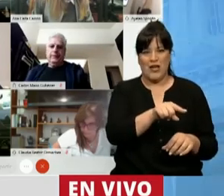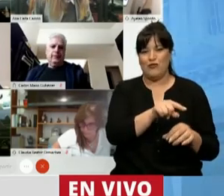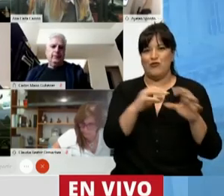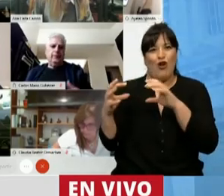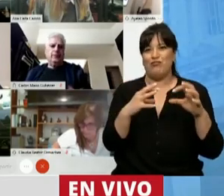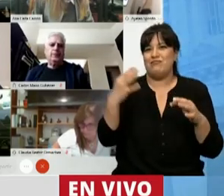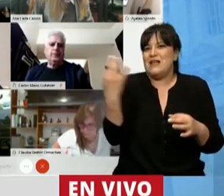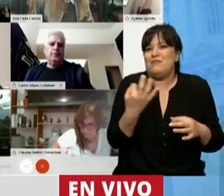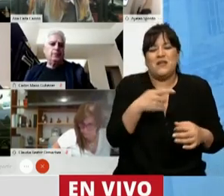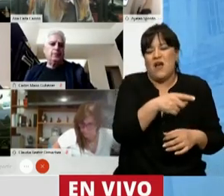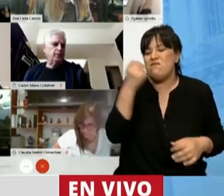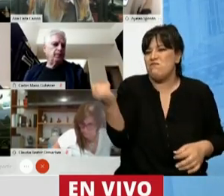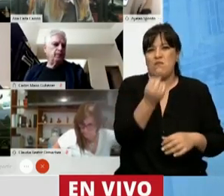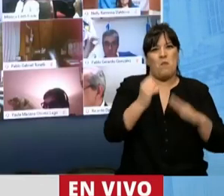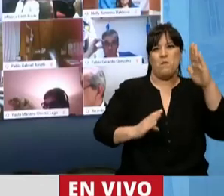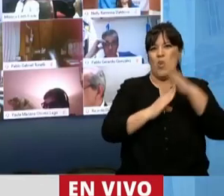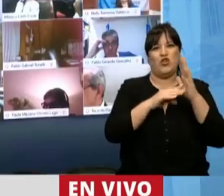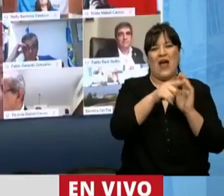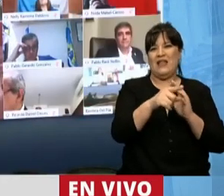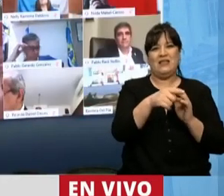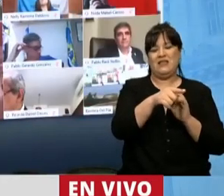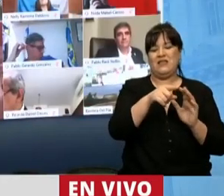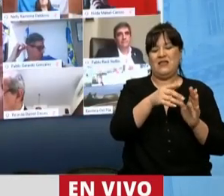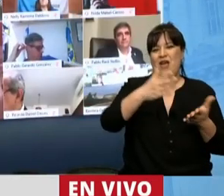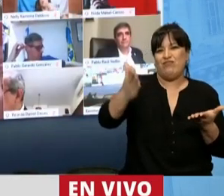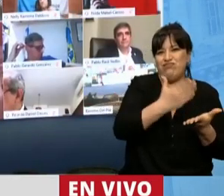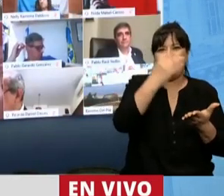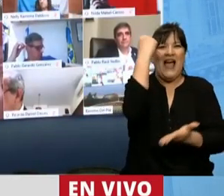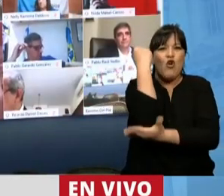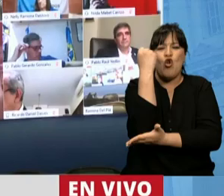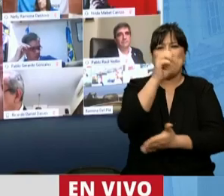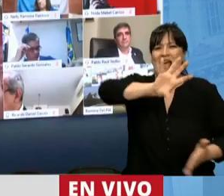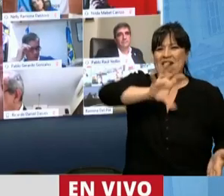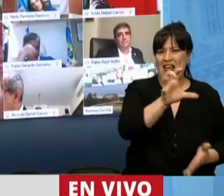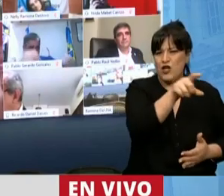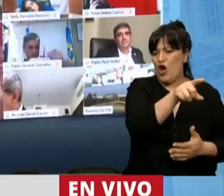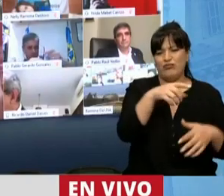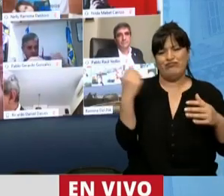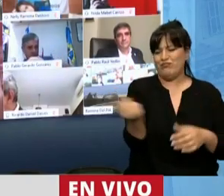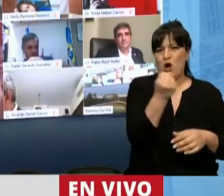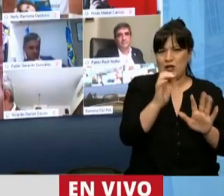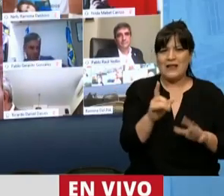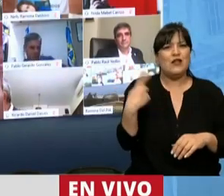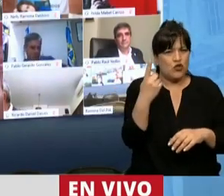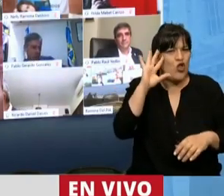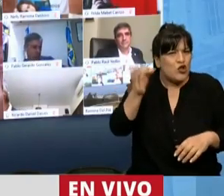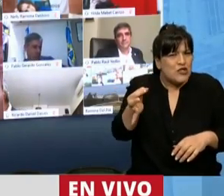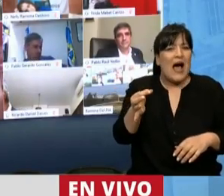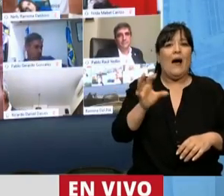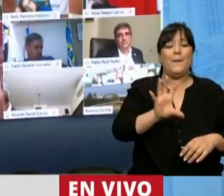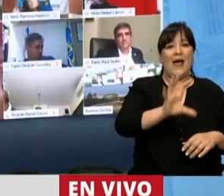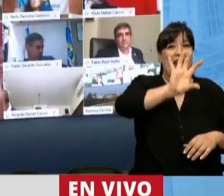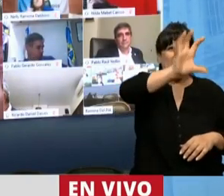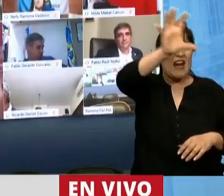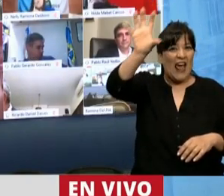importante economía regional. Y digo, porque además, como sabemos, las distintas economías